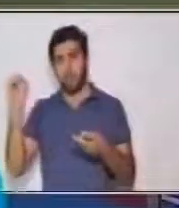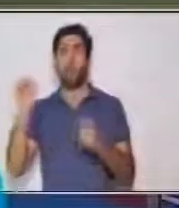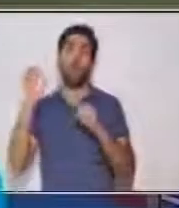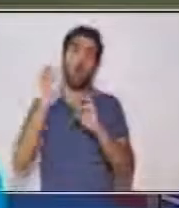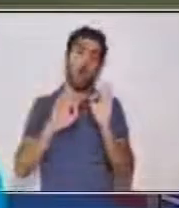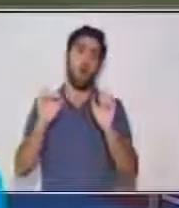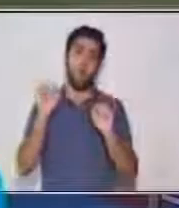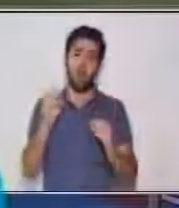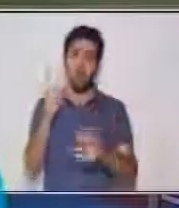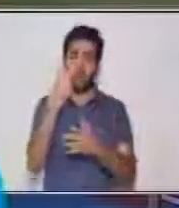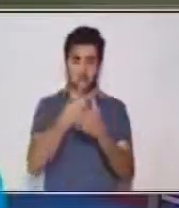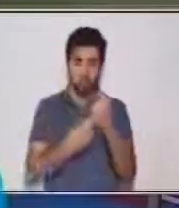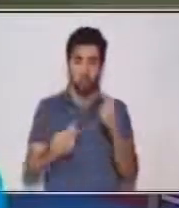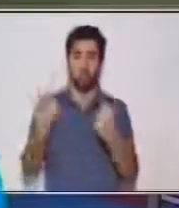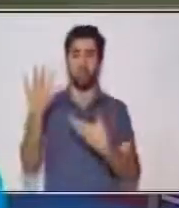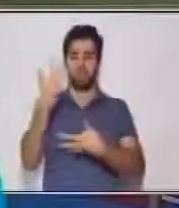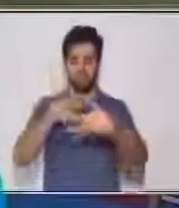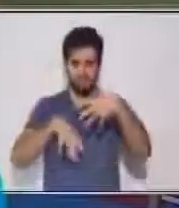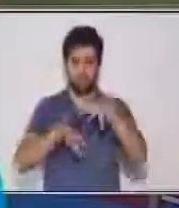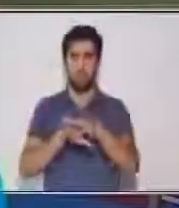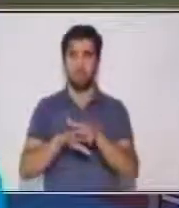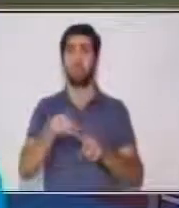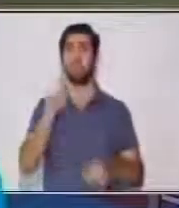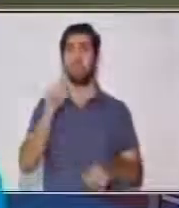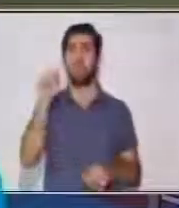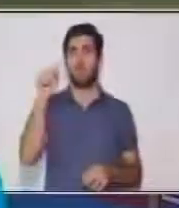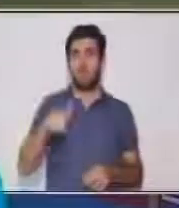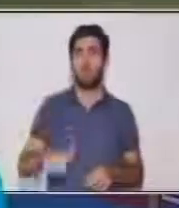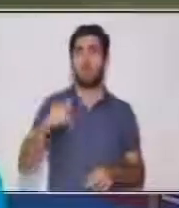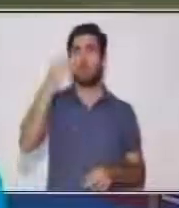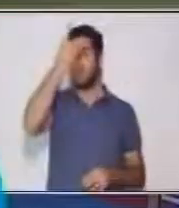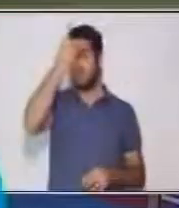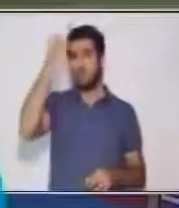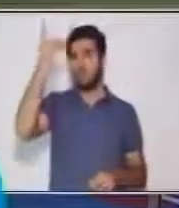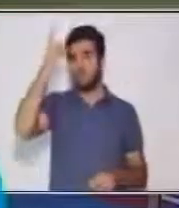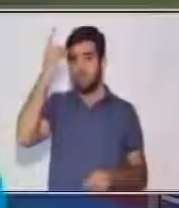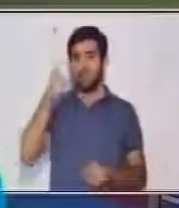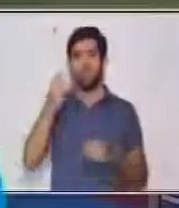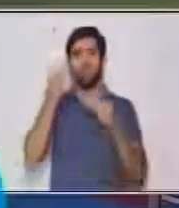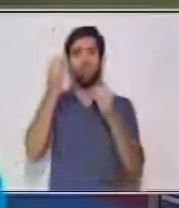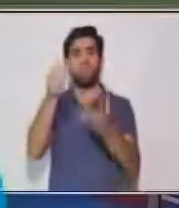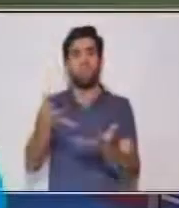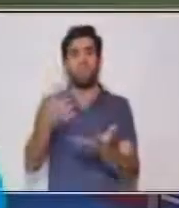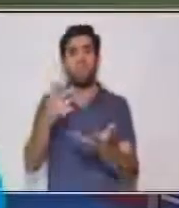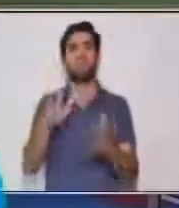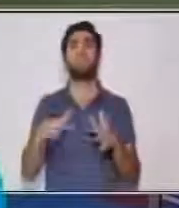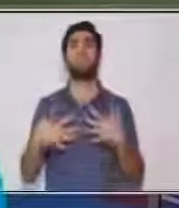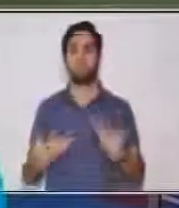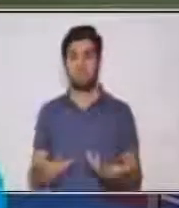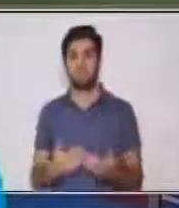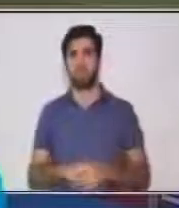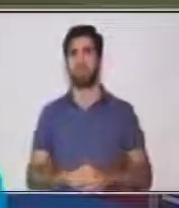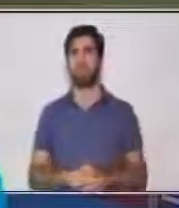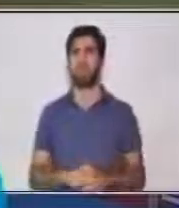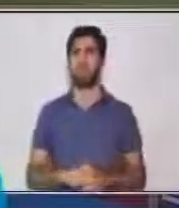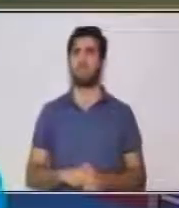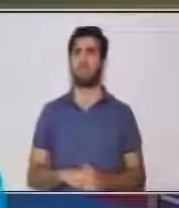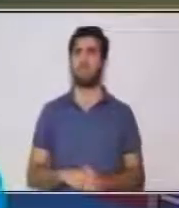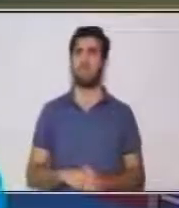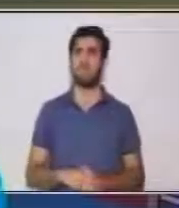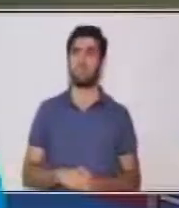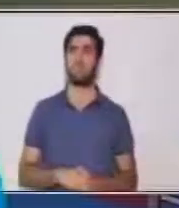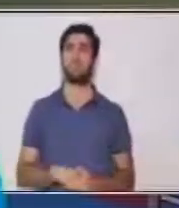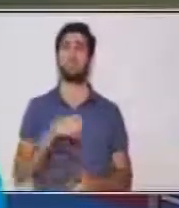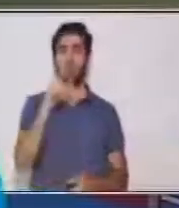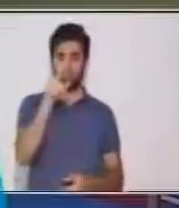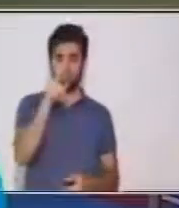Entonces, te sugiero la siguiente tarea. Vas a ir con una persona